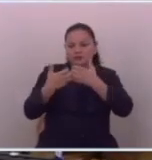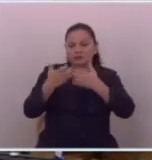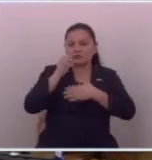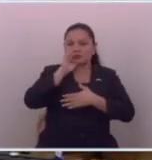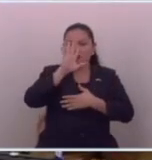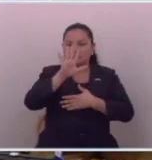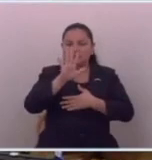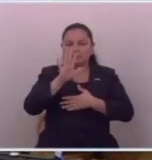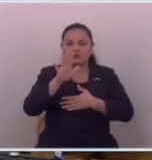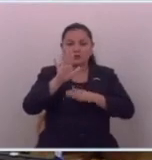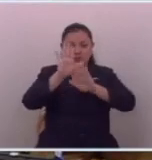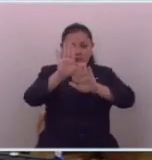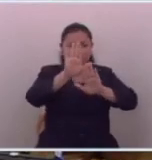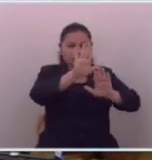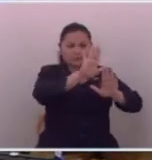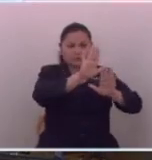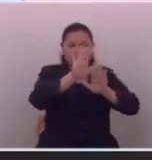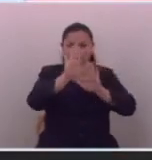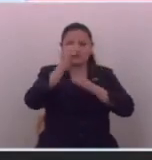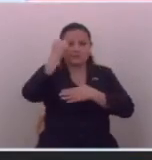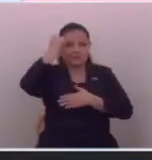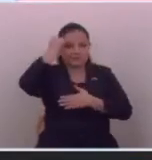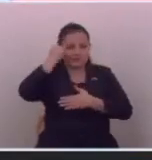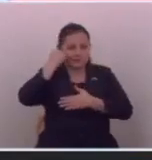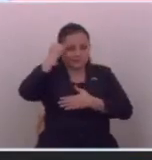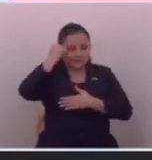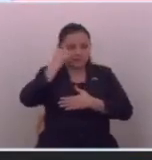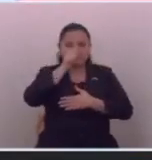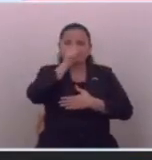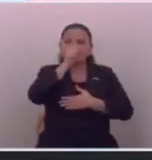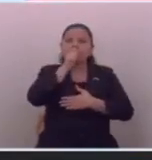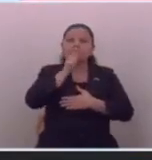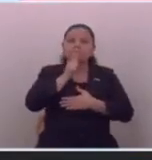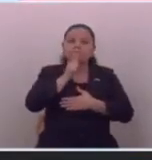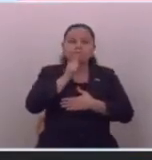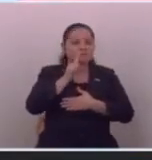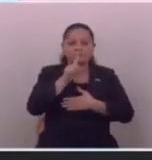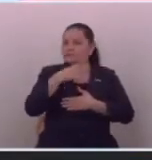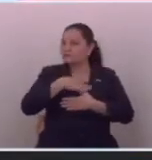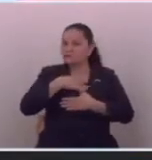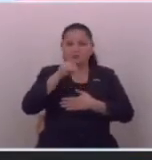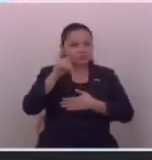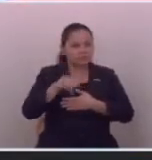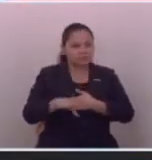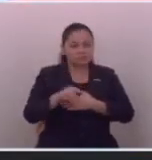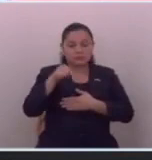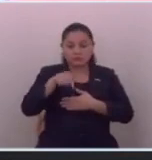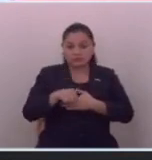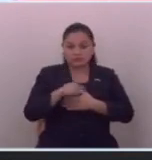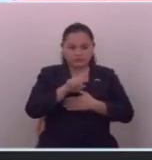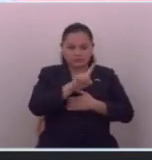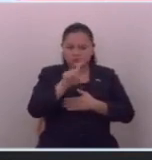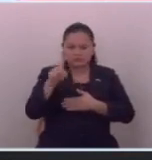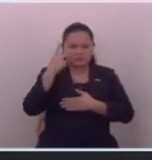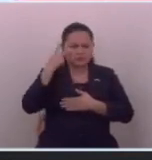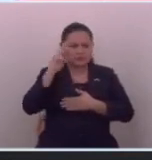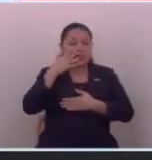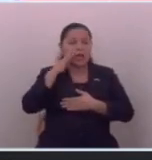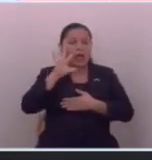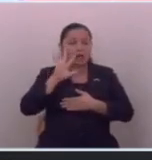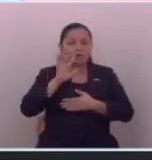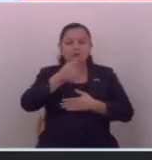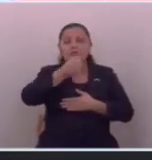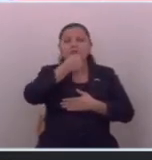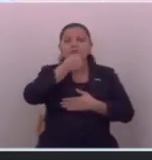decía respetémonos y aprendamos a tolerar aquello que no nos gusta pero acá cuando el